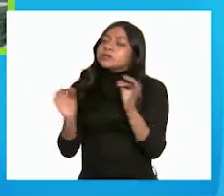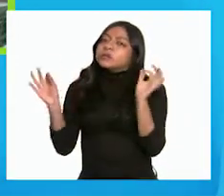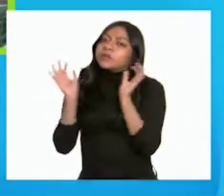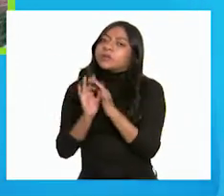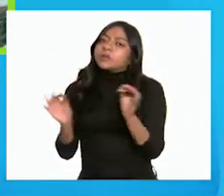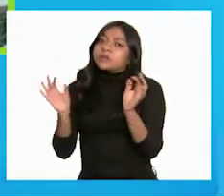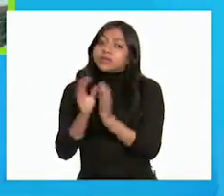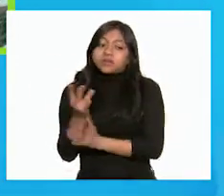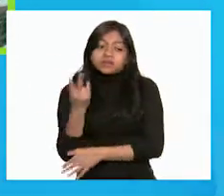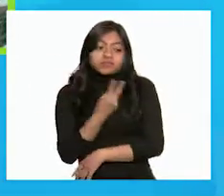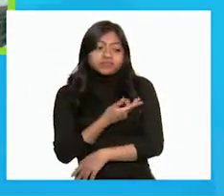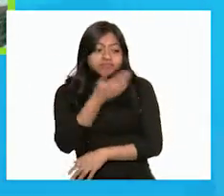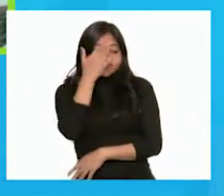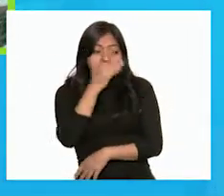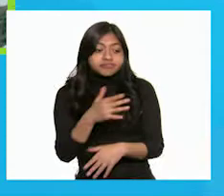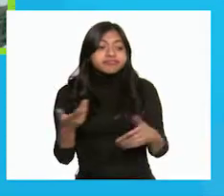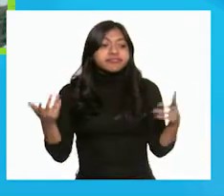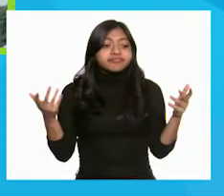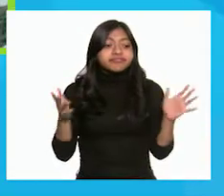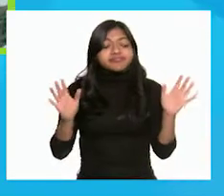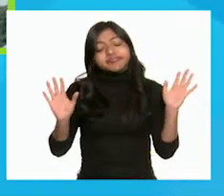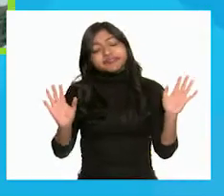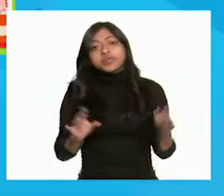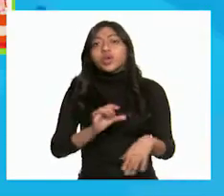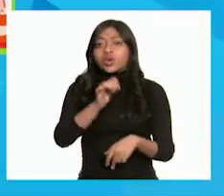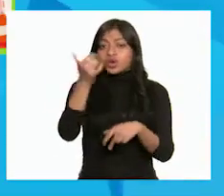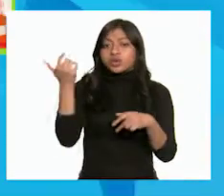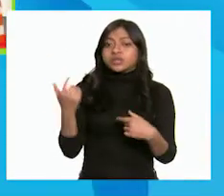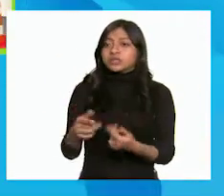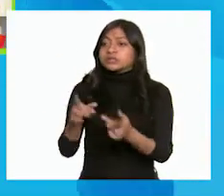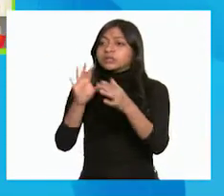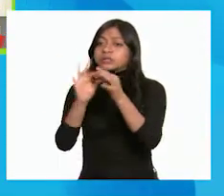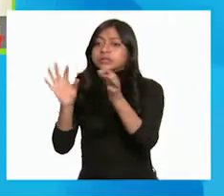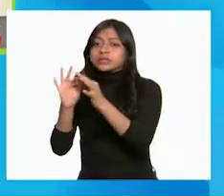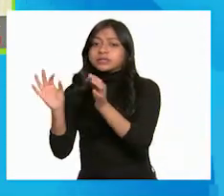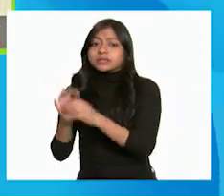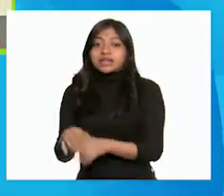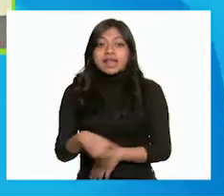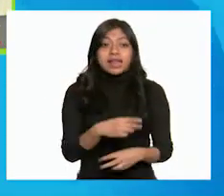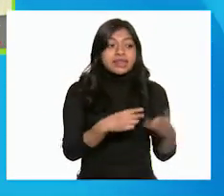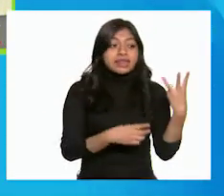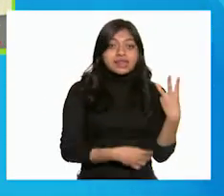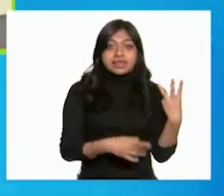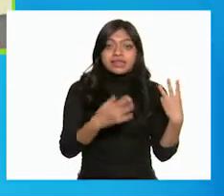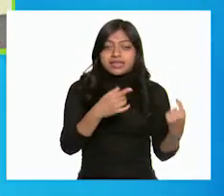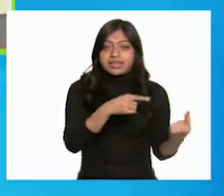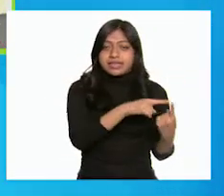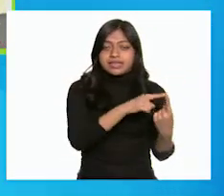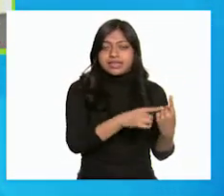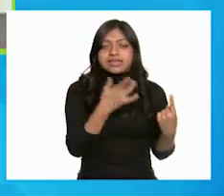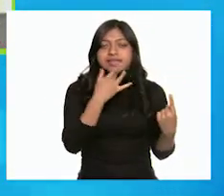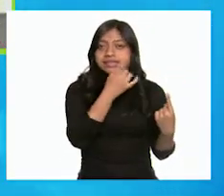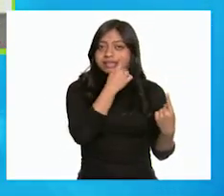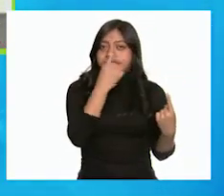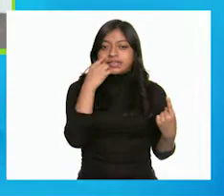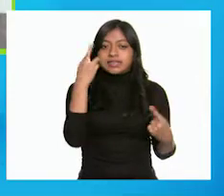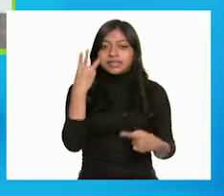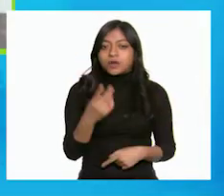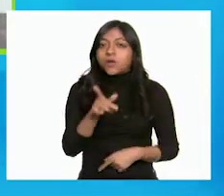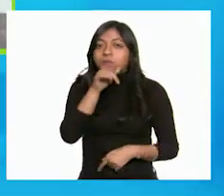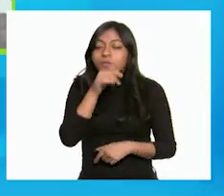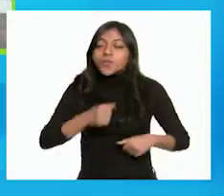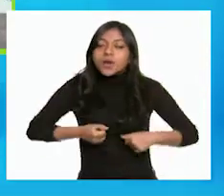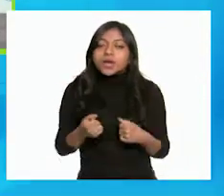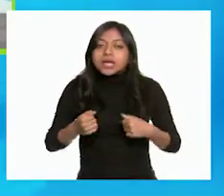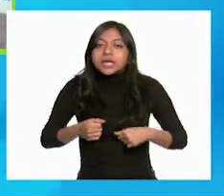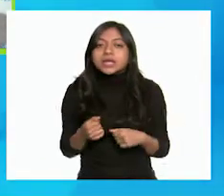sabían qué hacer, decidieron contárselo a más gente. Rana de Tres Ojos se lo contó a un pollito amarillo, a